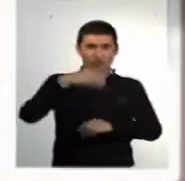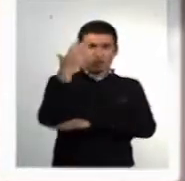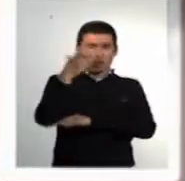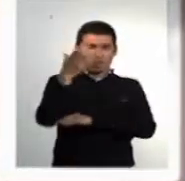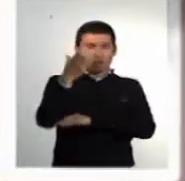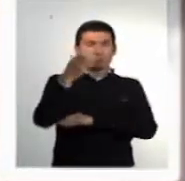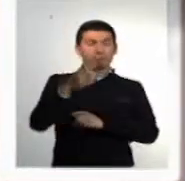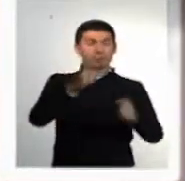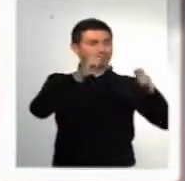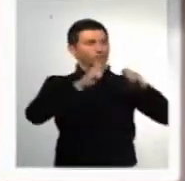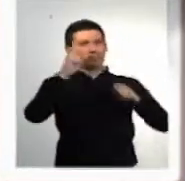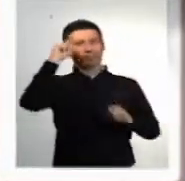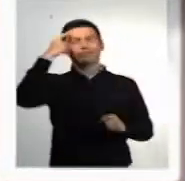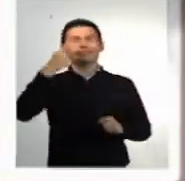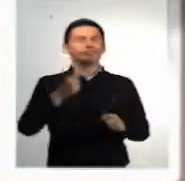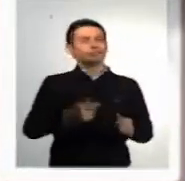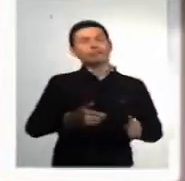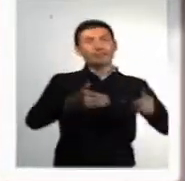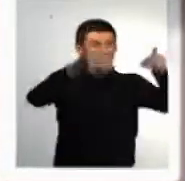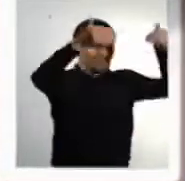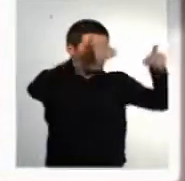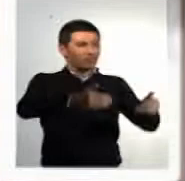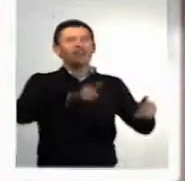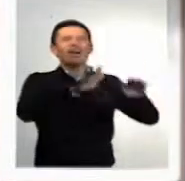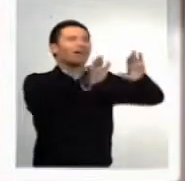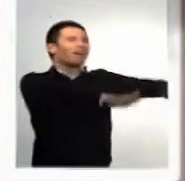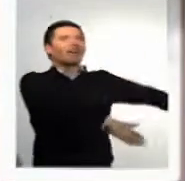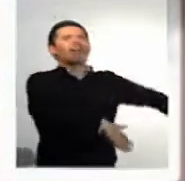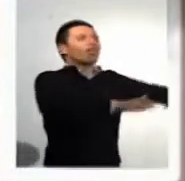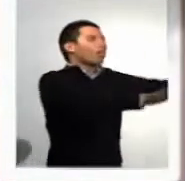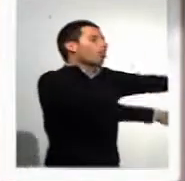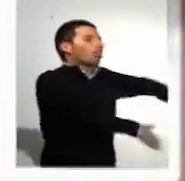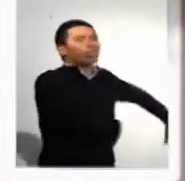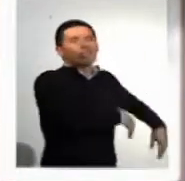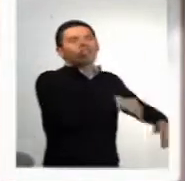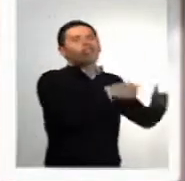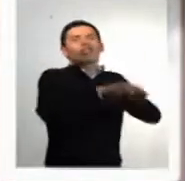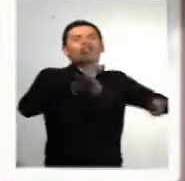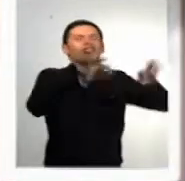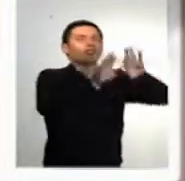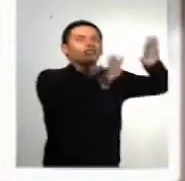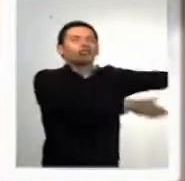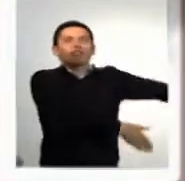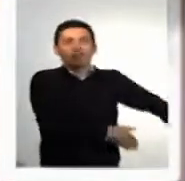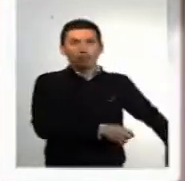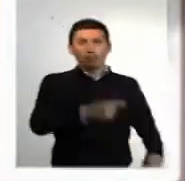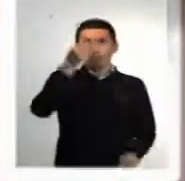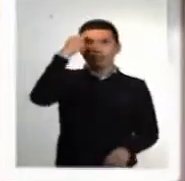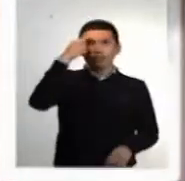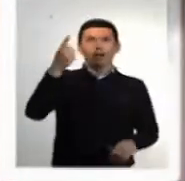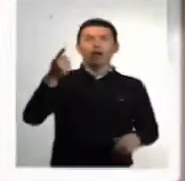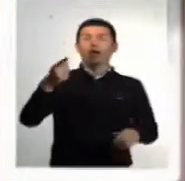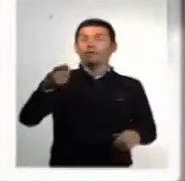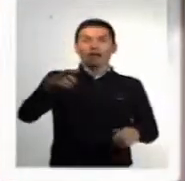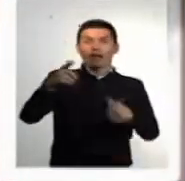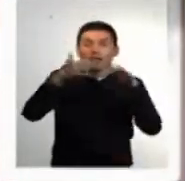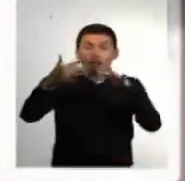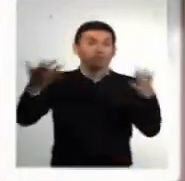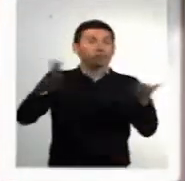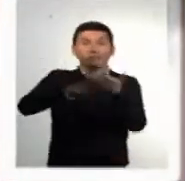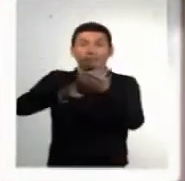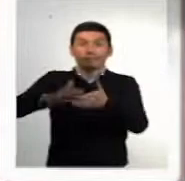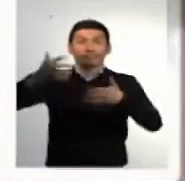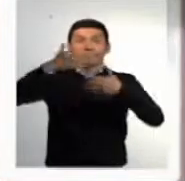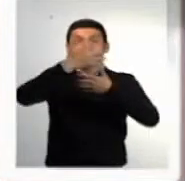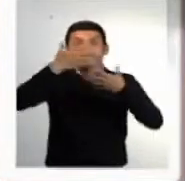turno en Colombia la discapacidad no es una prioridad entonces por lo general siempre se piensa en combatir el conflicto